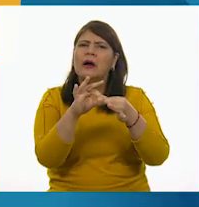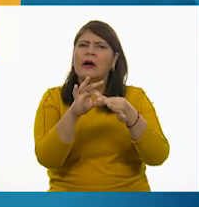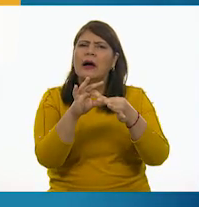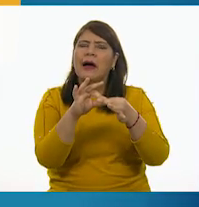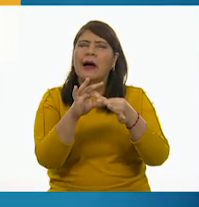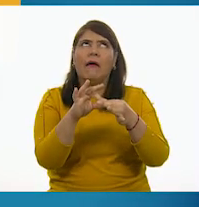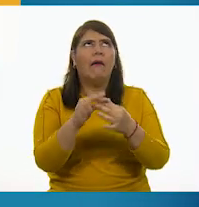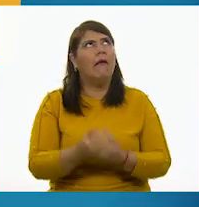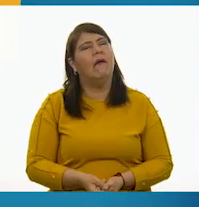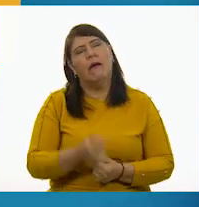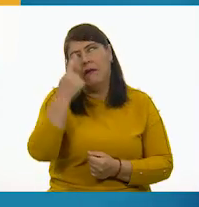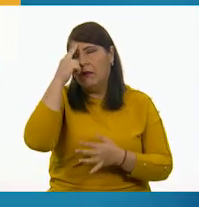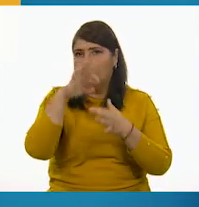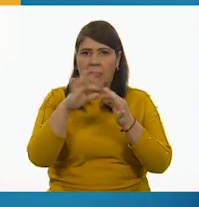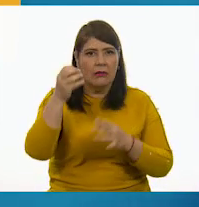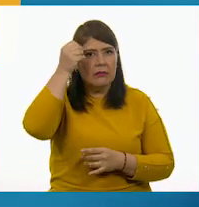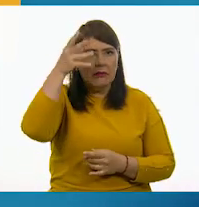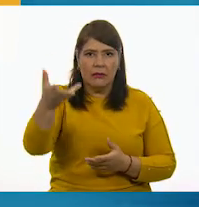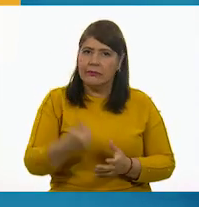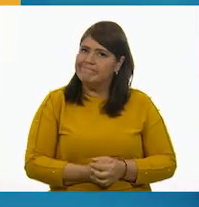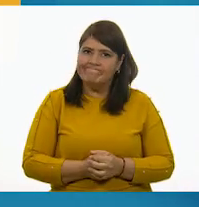Ya se me olvidó, caramba.